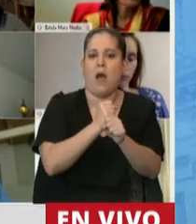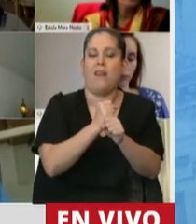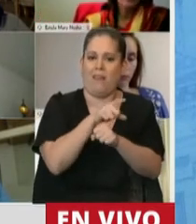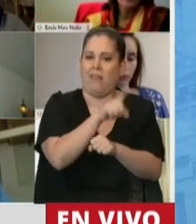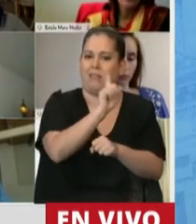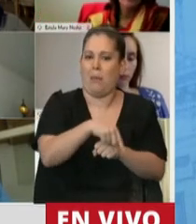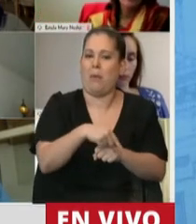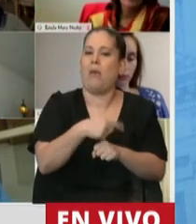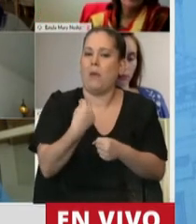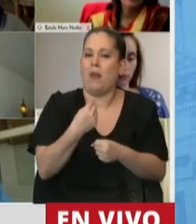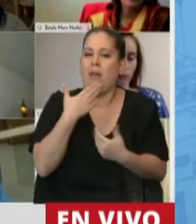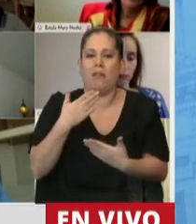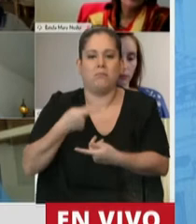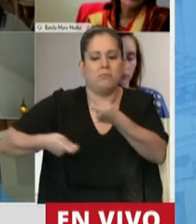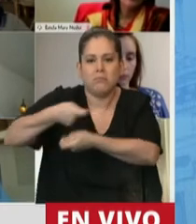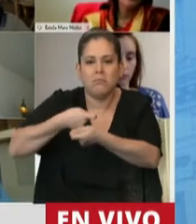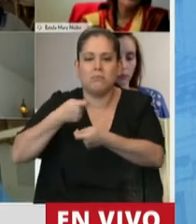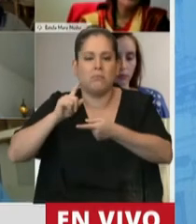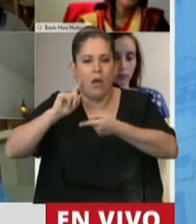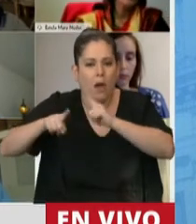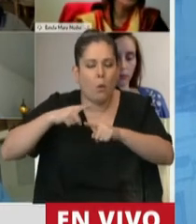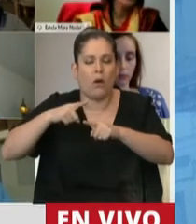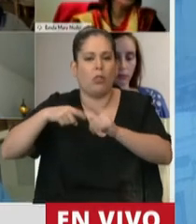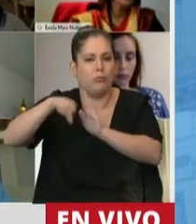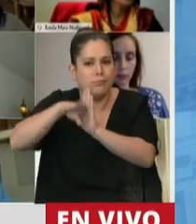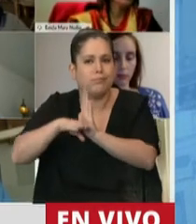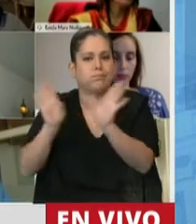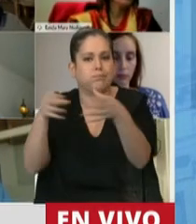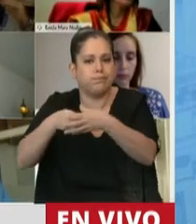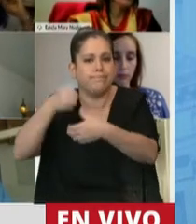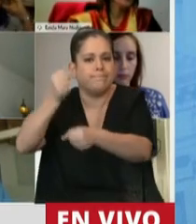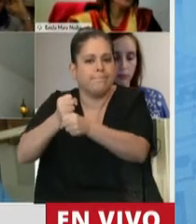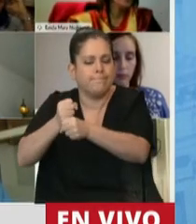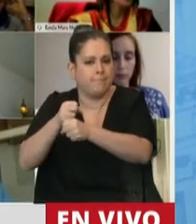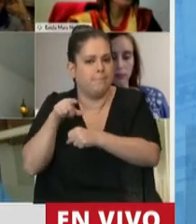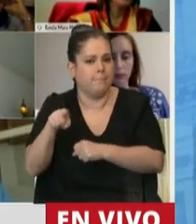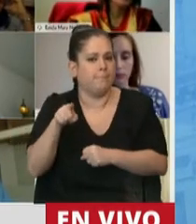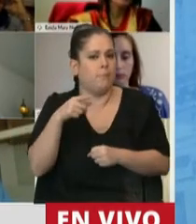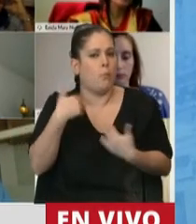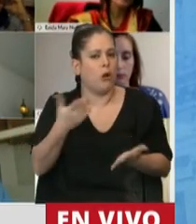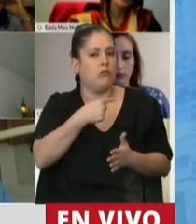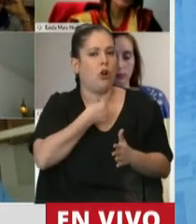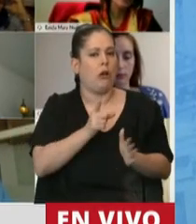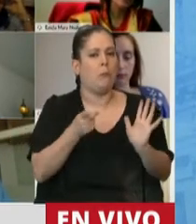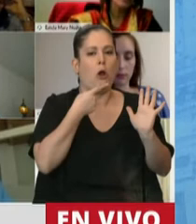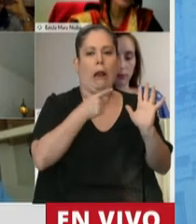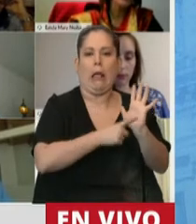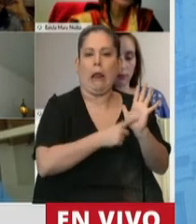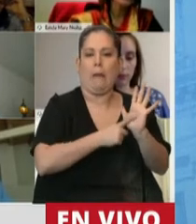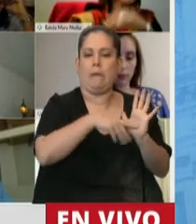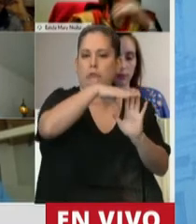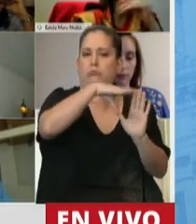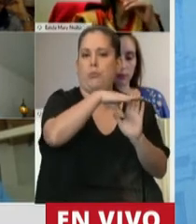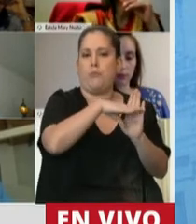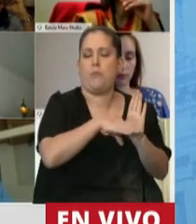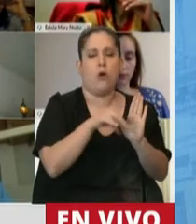y en los acuerdos plurindividuales y en los acuerdos individuales. Por eso es una ley que busca ser lo menos reglamentarista posible y en